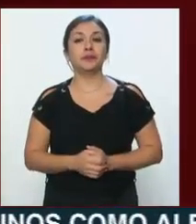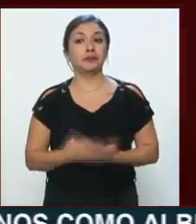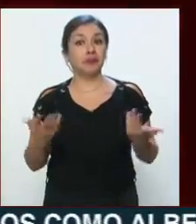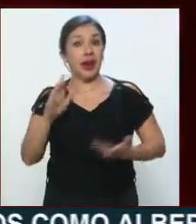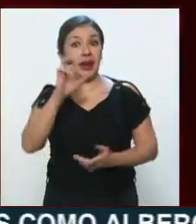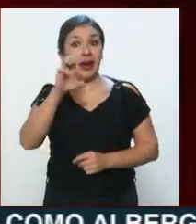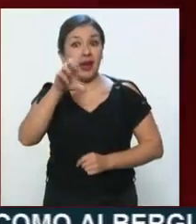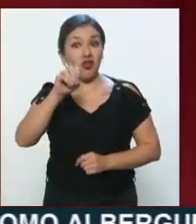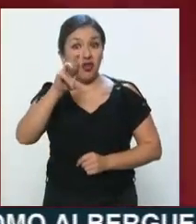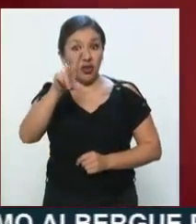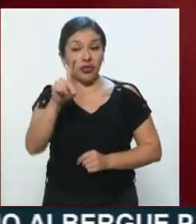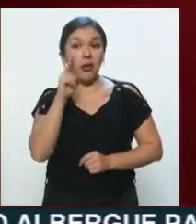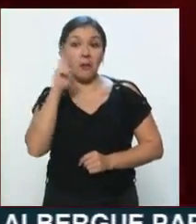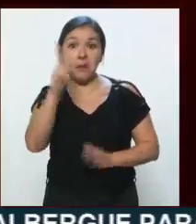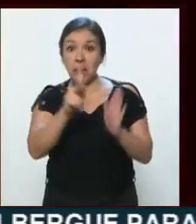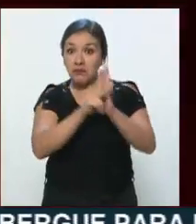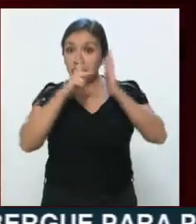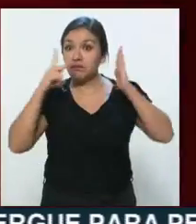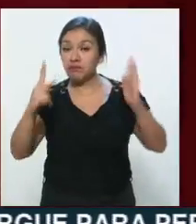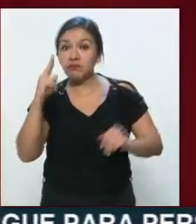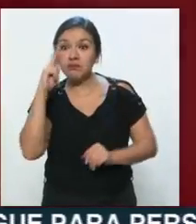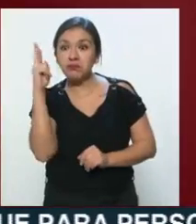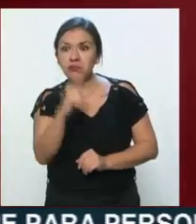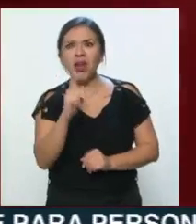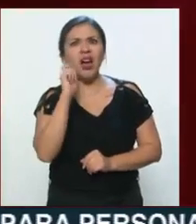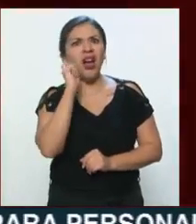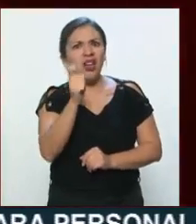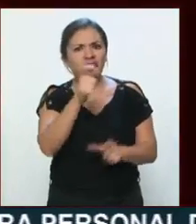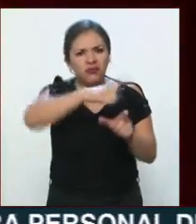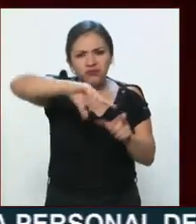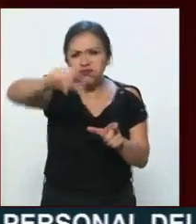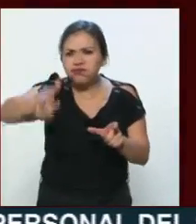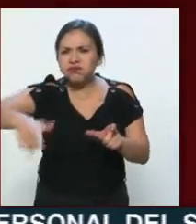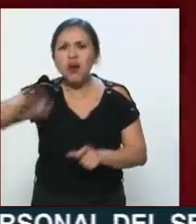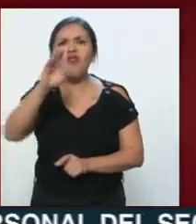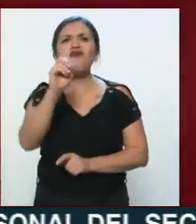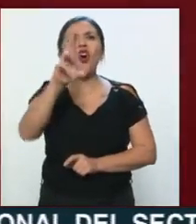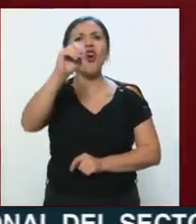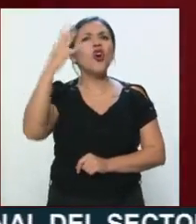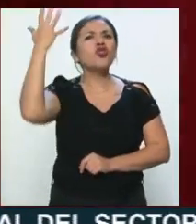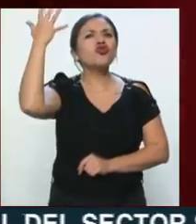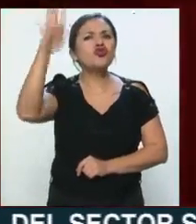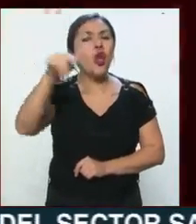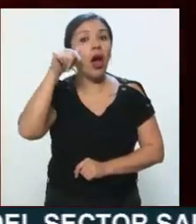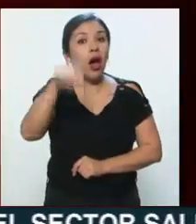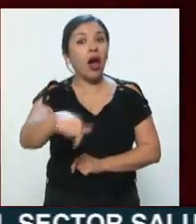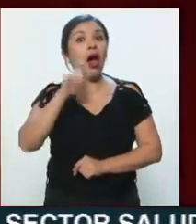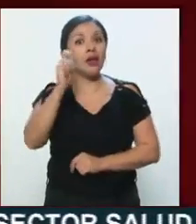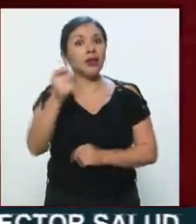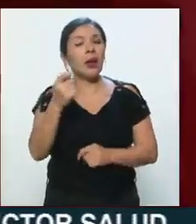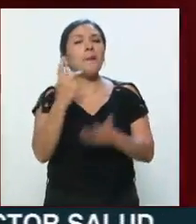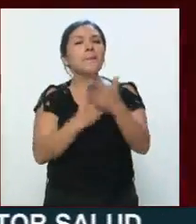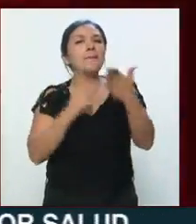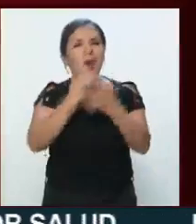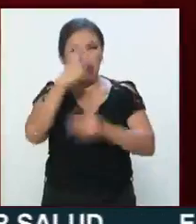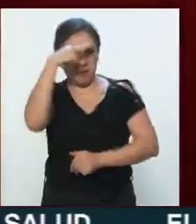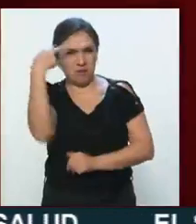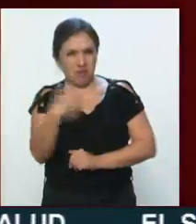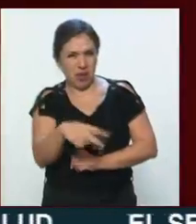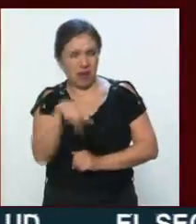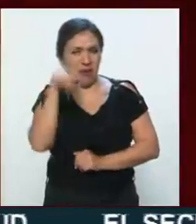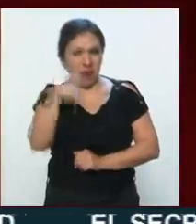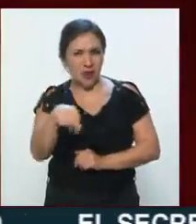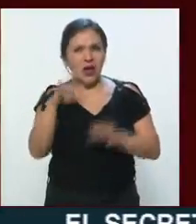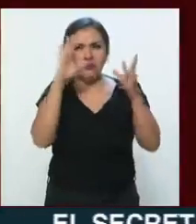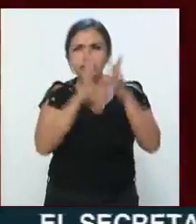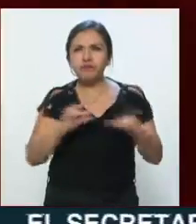Récord en su principal portada, las curvas del Foro Sol en la gran fiesta que ha sido el Gran Premio de México, hablan sobre